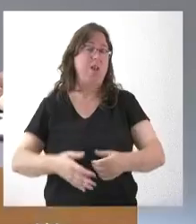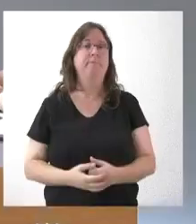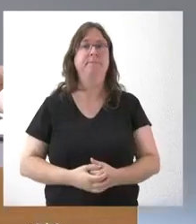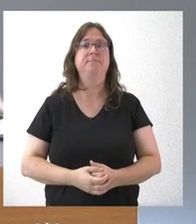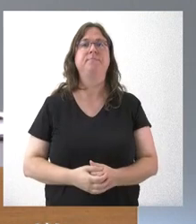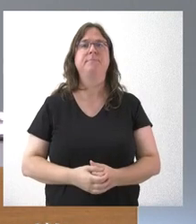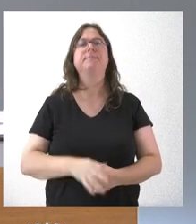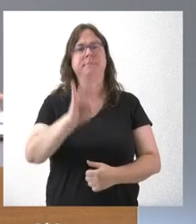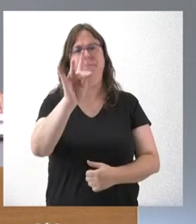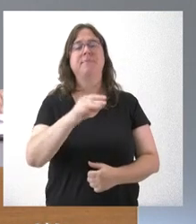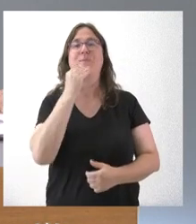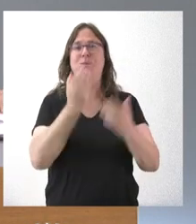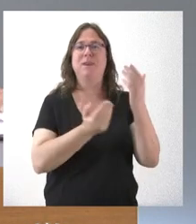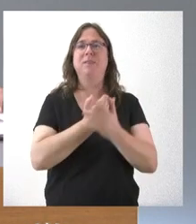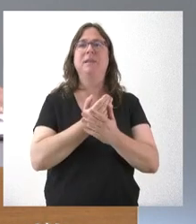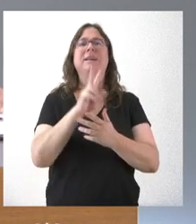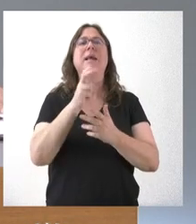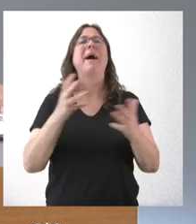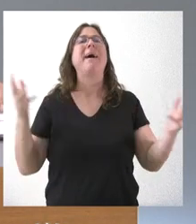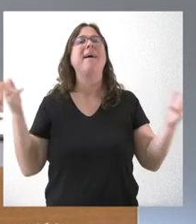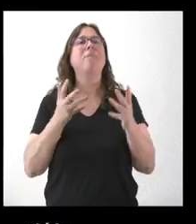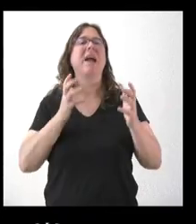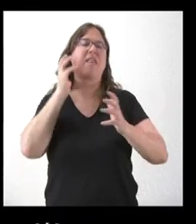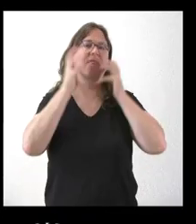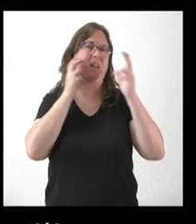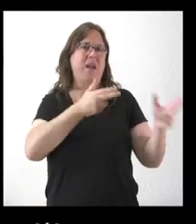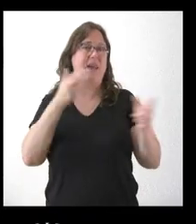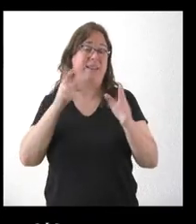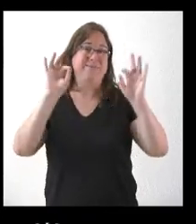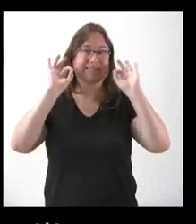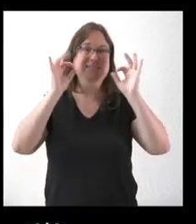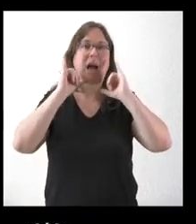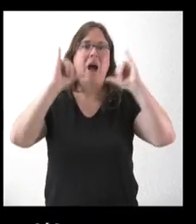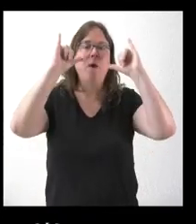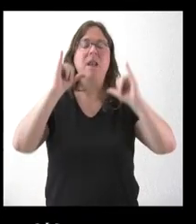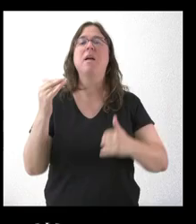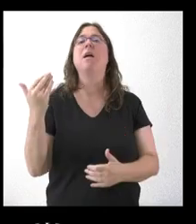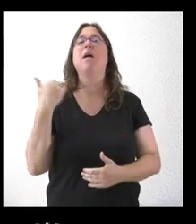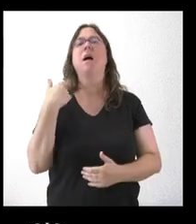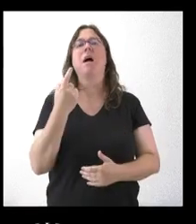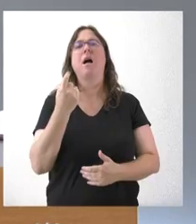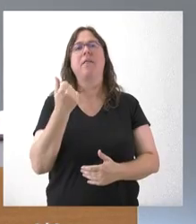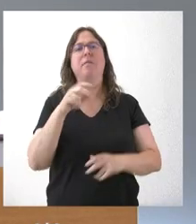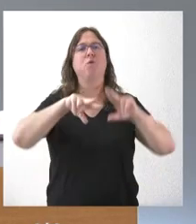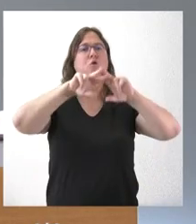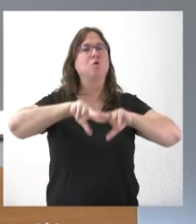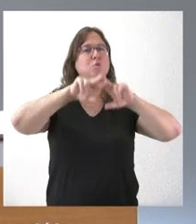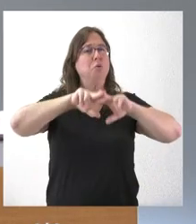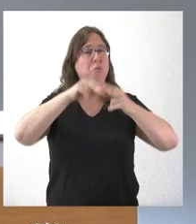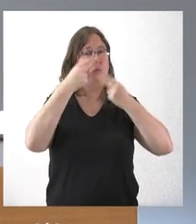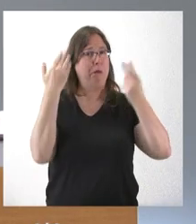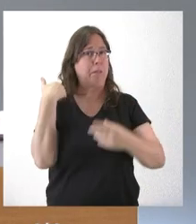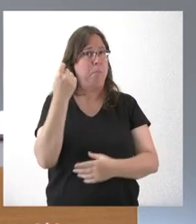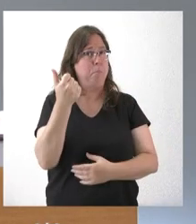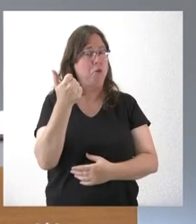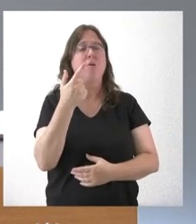Sí. Buenos días. Sobre la emergencia cinegética y la población de jabalí, un estudio reciente de la UBO y del CSIC publicado recientemente